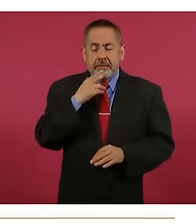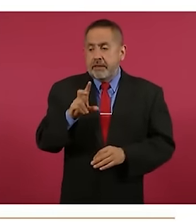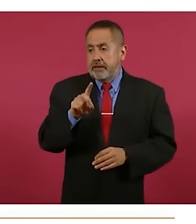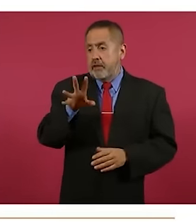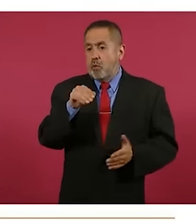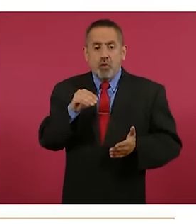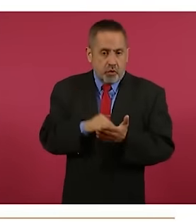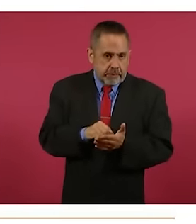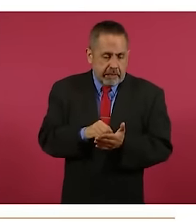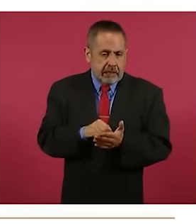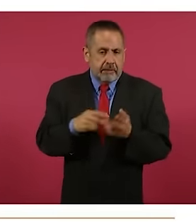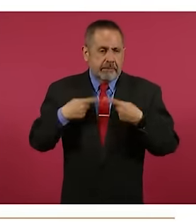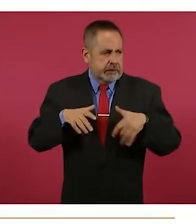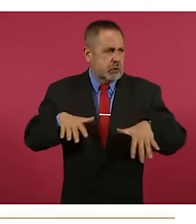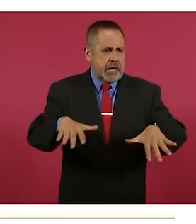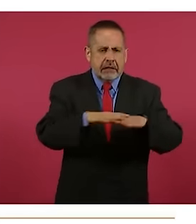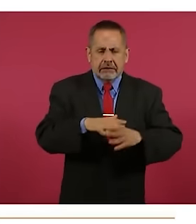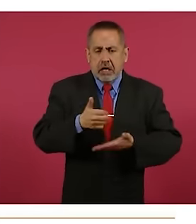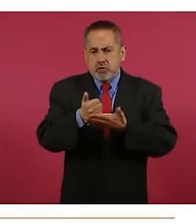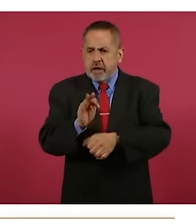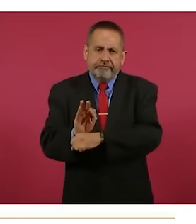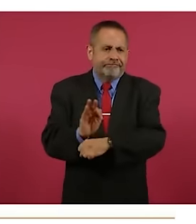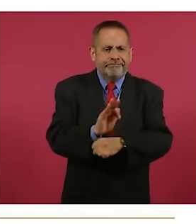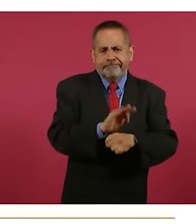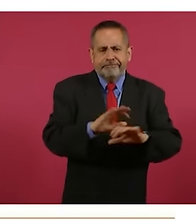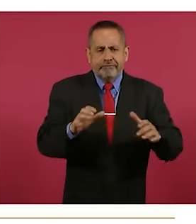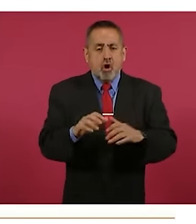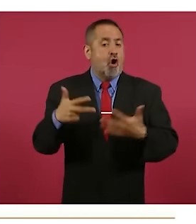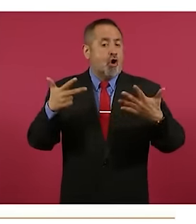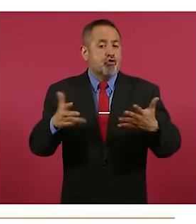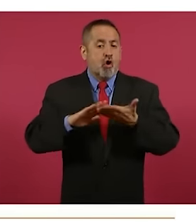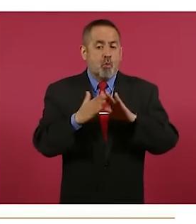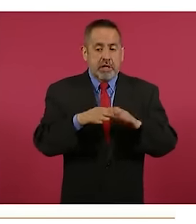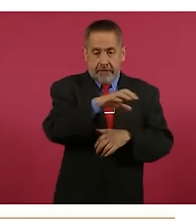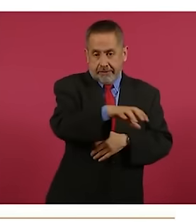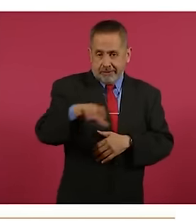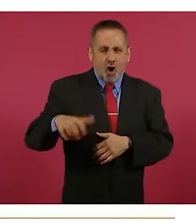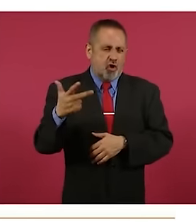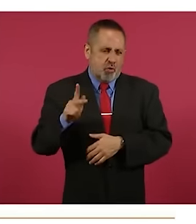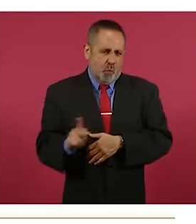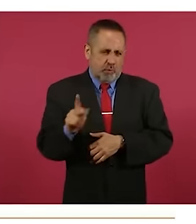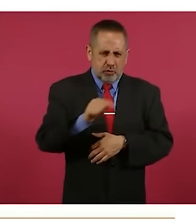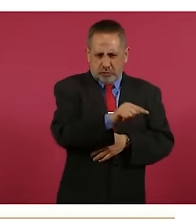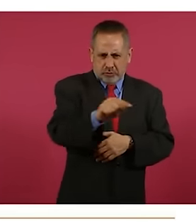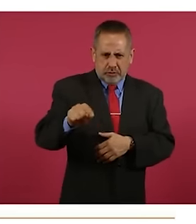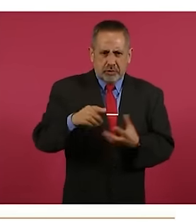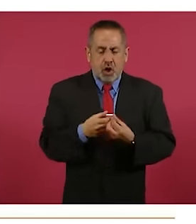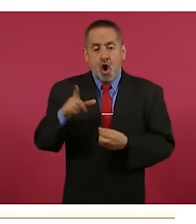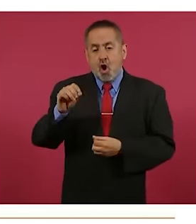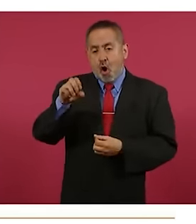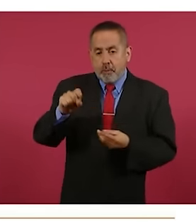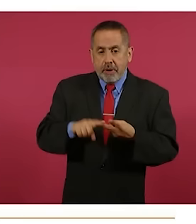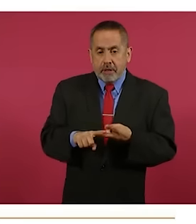mil habitantes de las ocho comunidades, los ocho pueblos yaqui, Loma de Huamuchil,